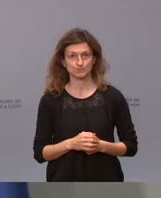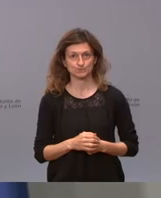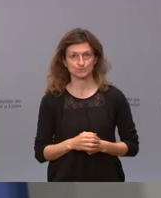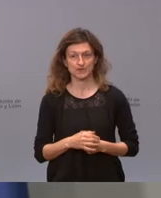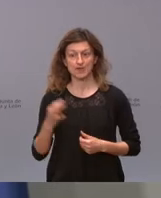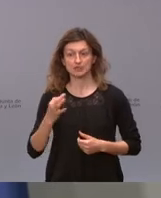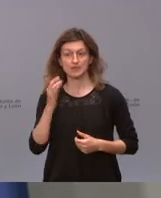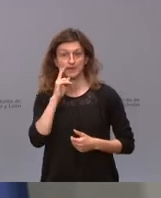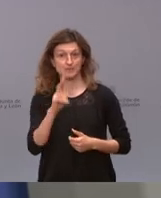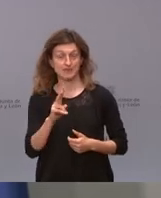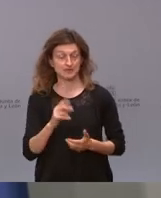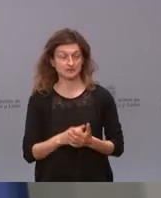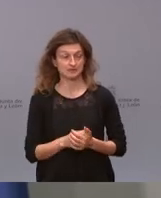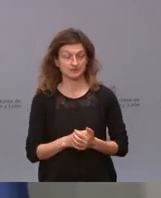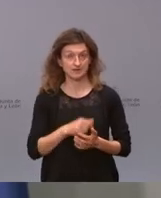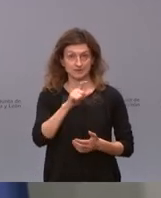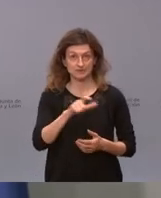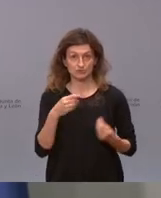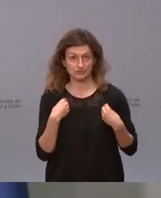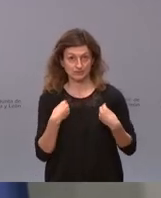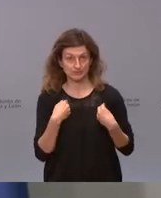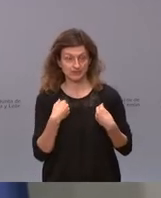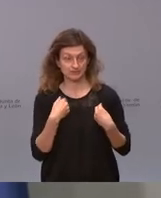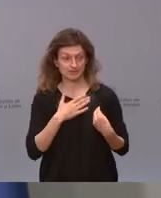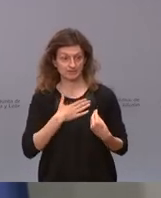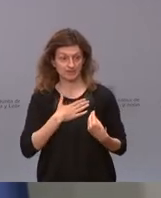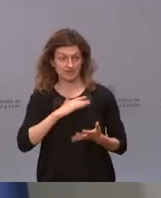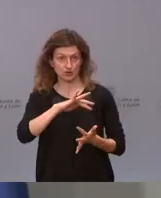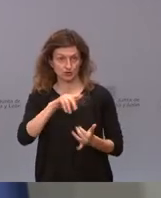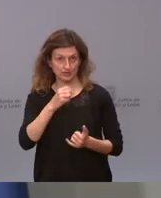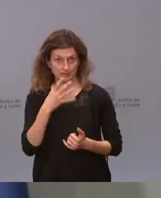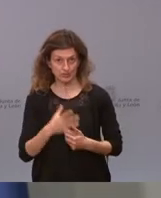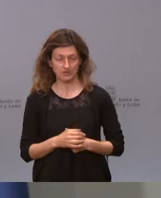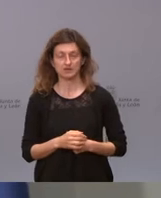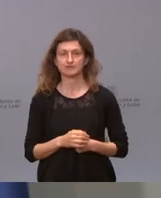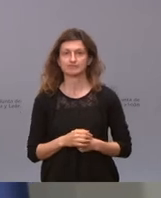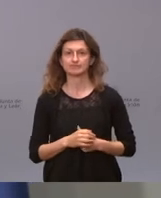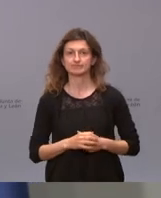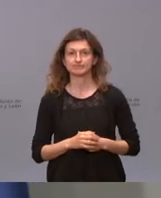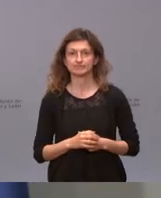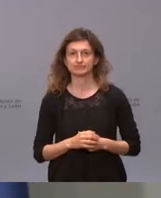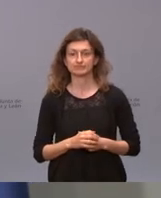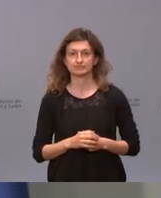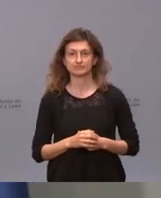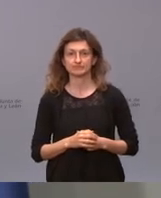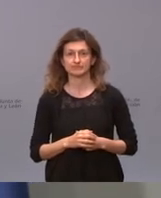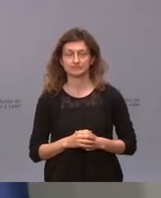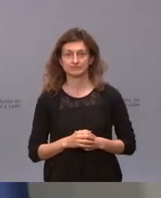hay una población, y para mí es una buena noticia, decírselo así, que apuesta...